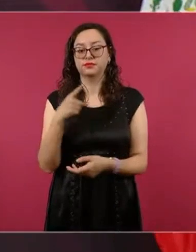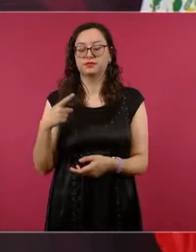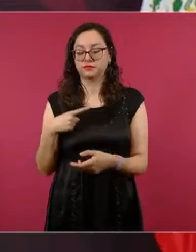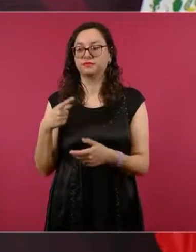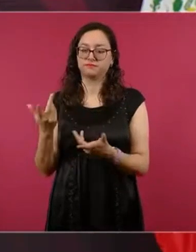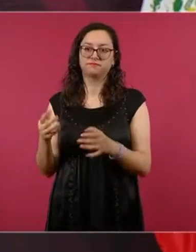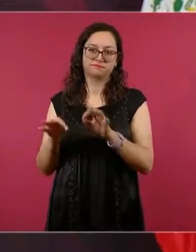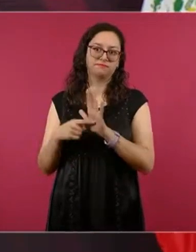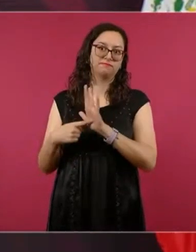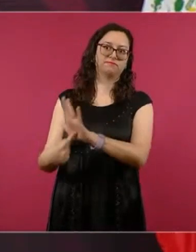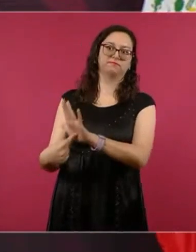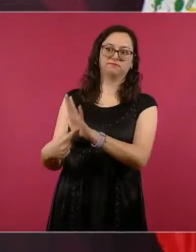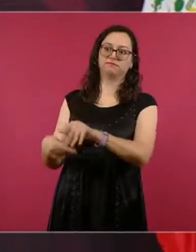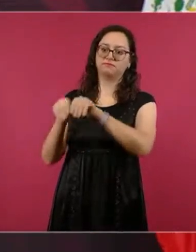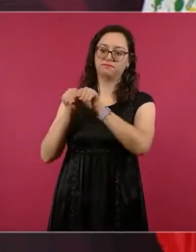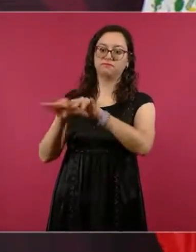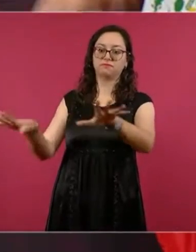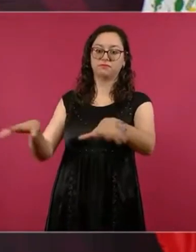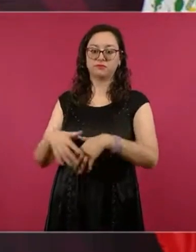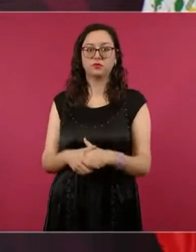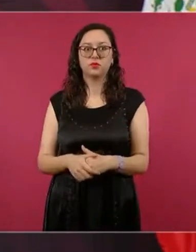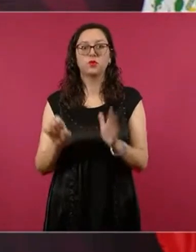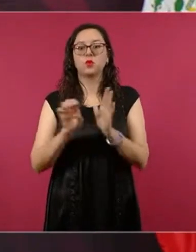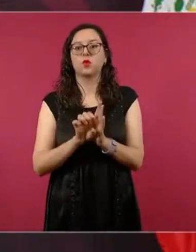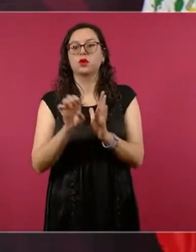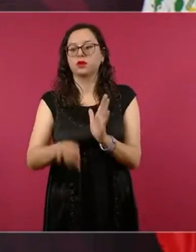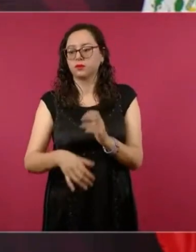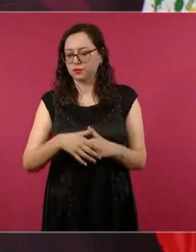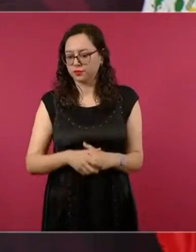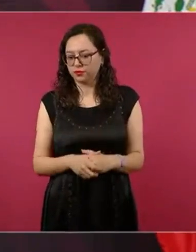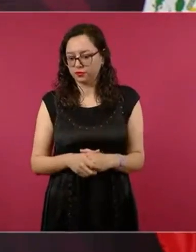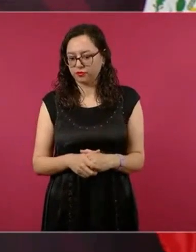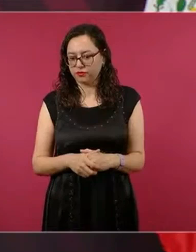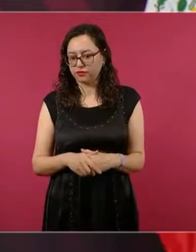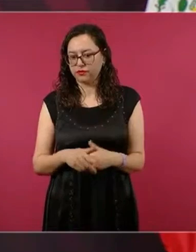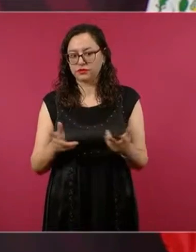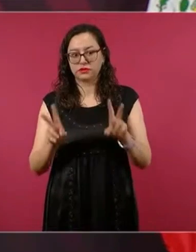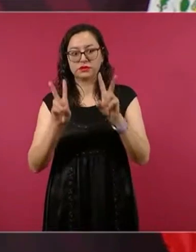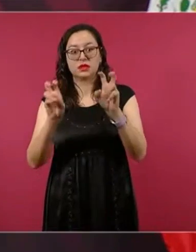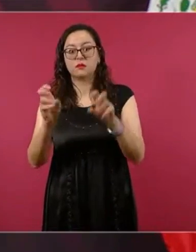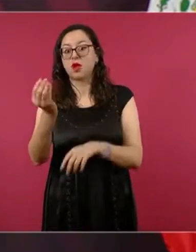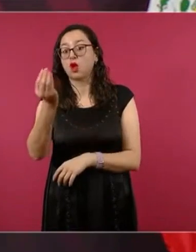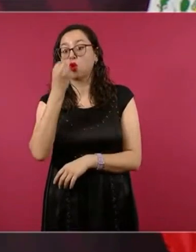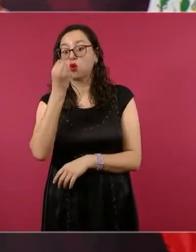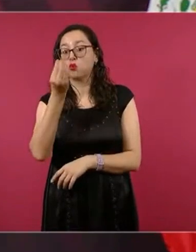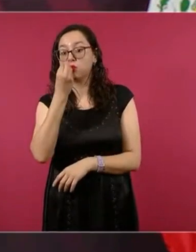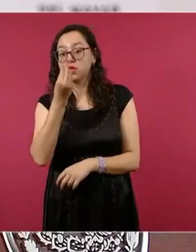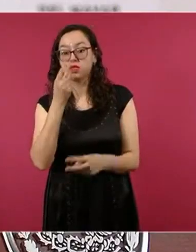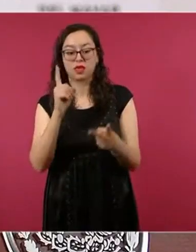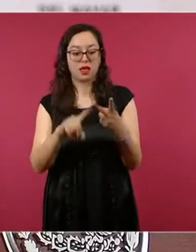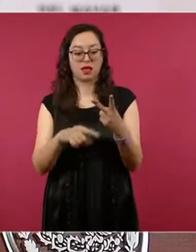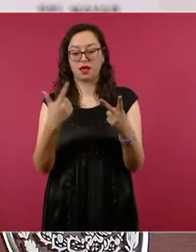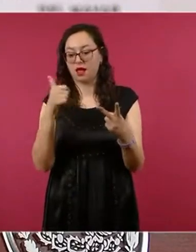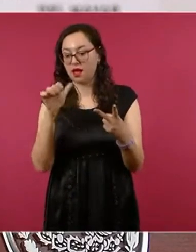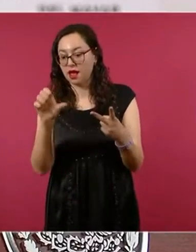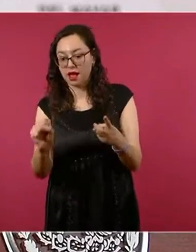el precio de los alimentos, el precio del gas, el precio